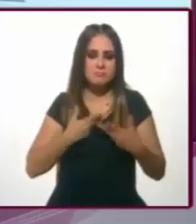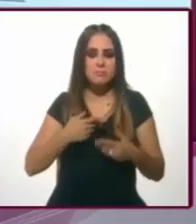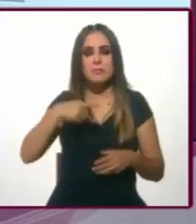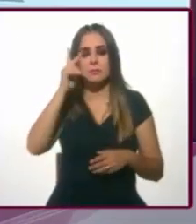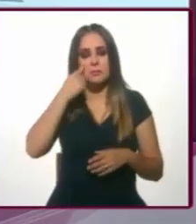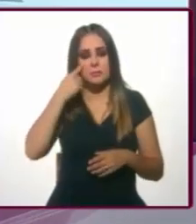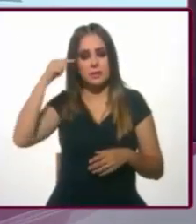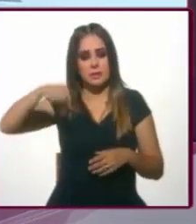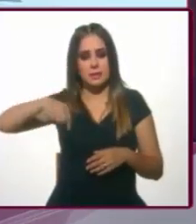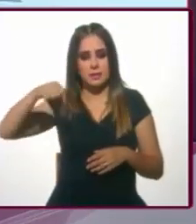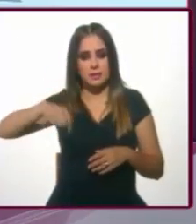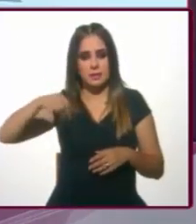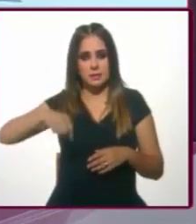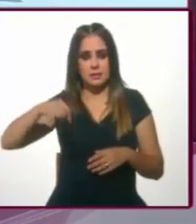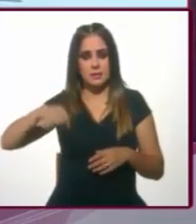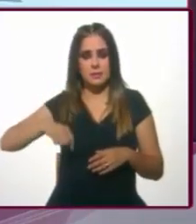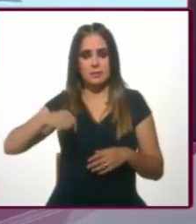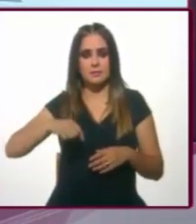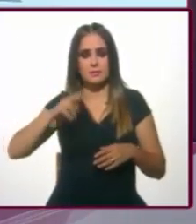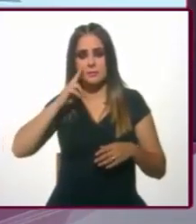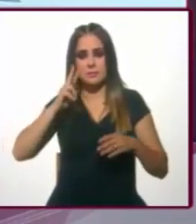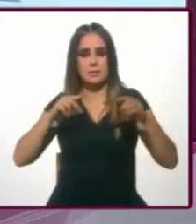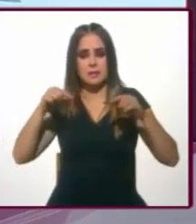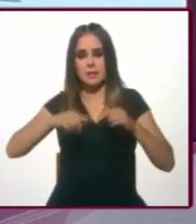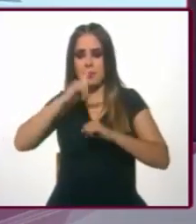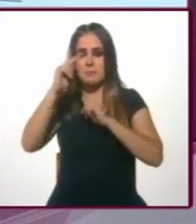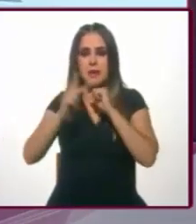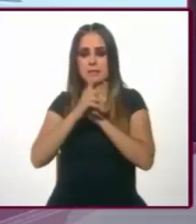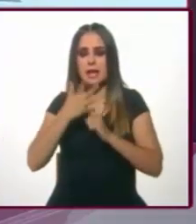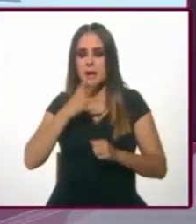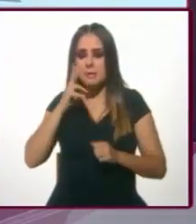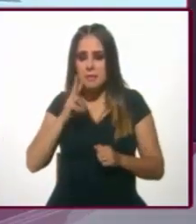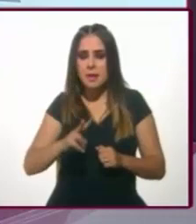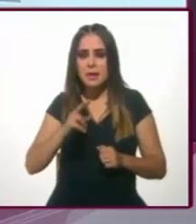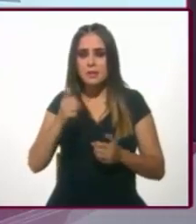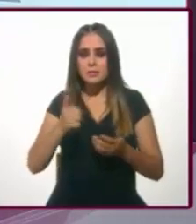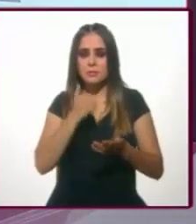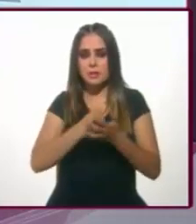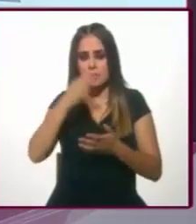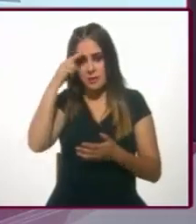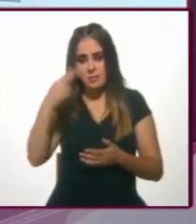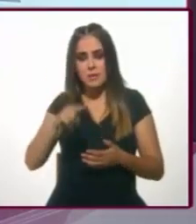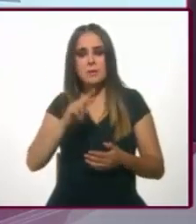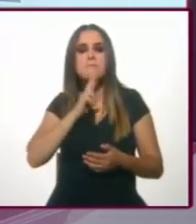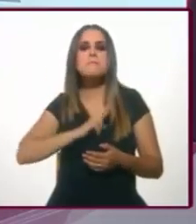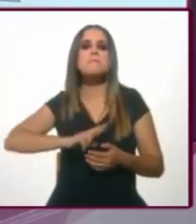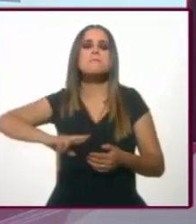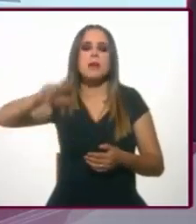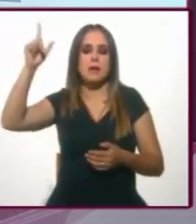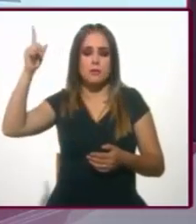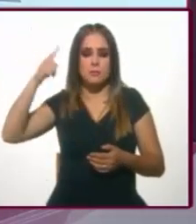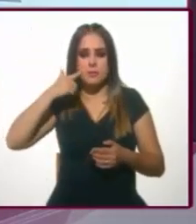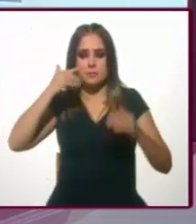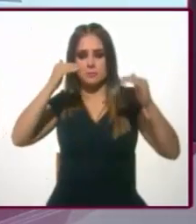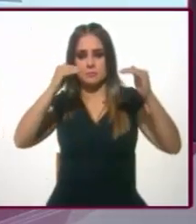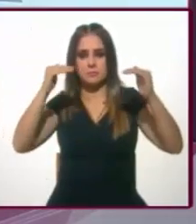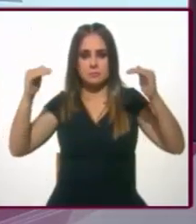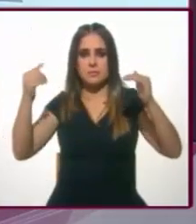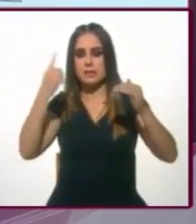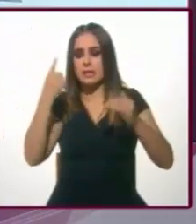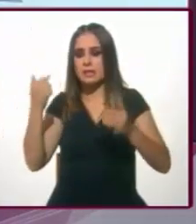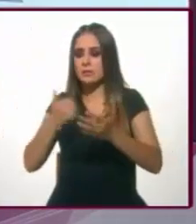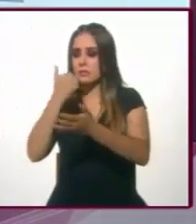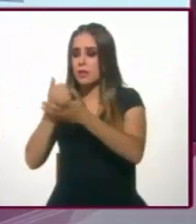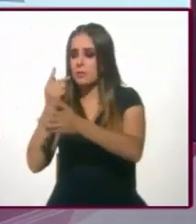ven al país mejor de lo que ven. Bueno, es el mismo número prácticamente, pero lo ven mejor que su